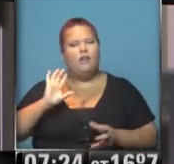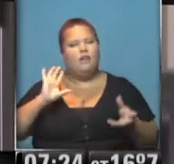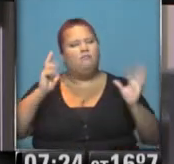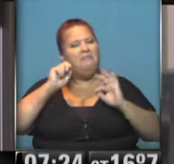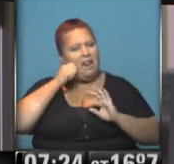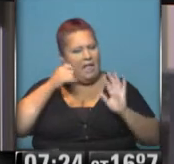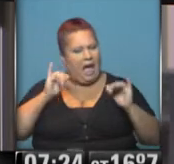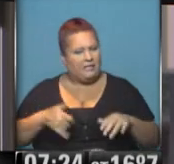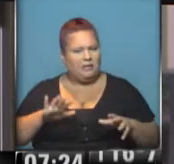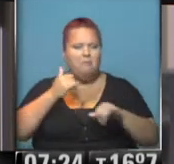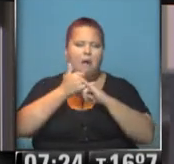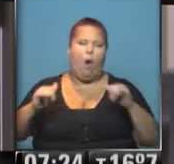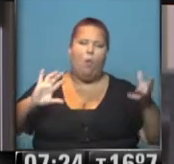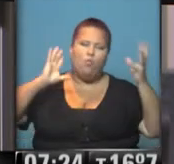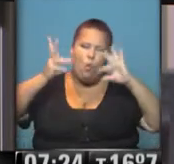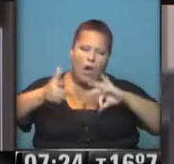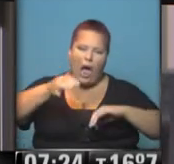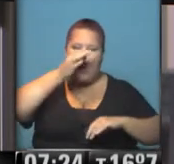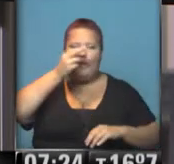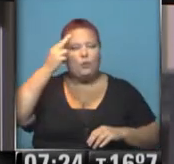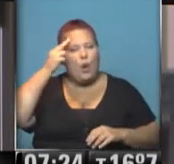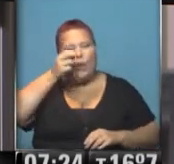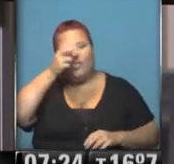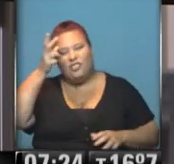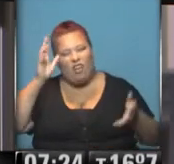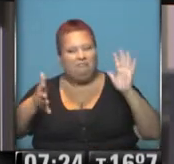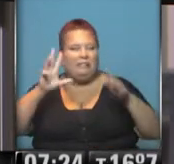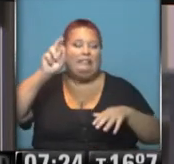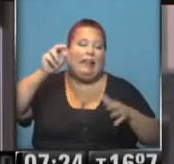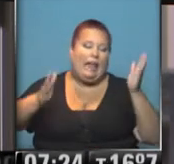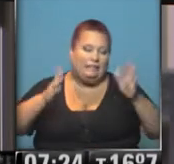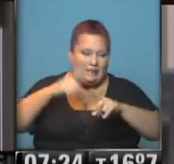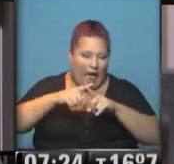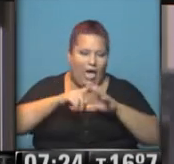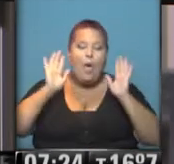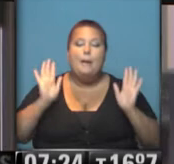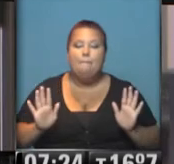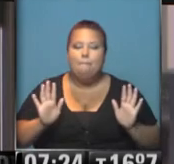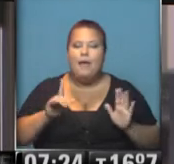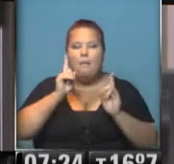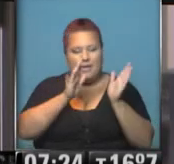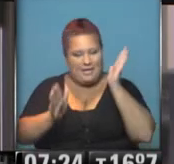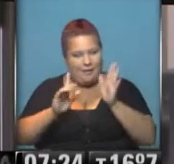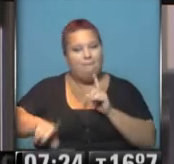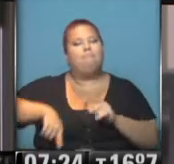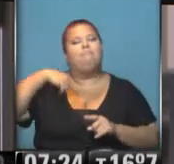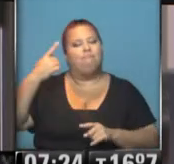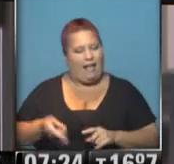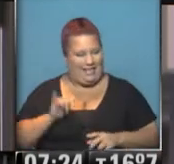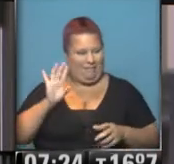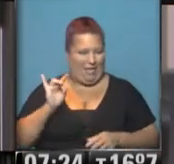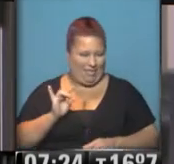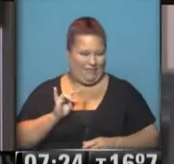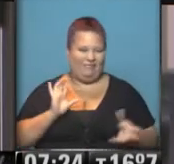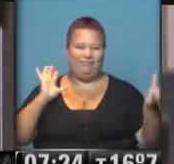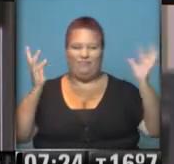aceptable, parcialmente nublado, unos 29, 28, por ahí, 30 grados, pero de ese orden, mañana sí es, se complica,